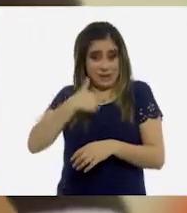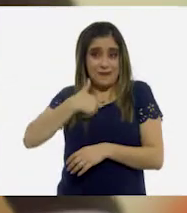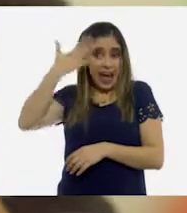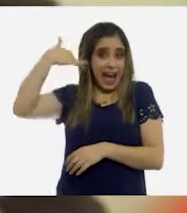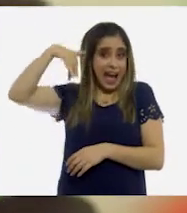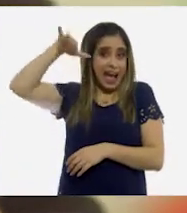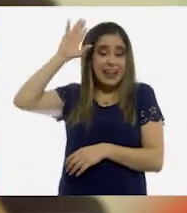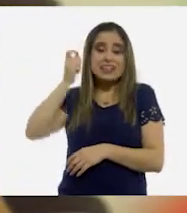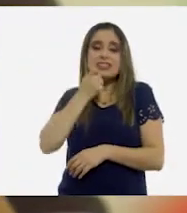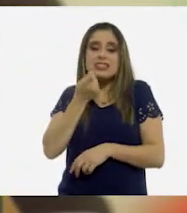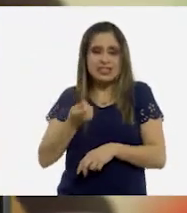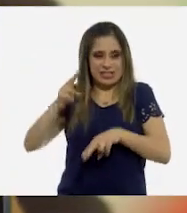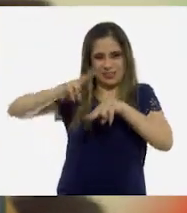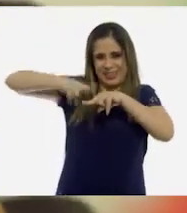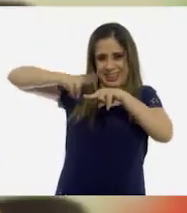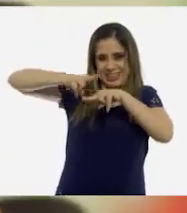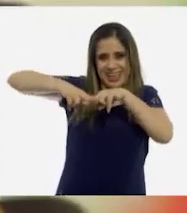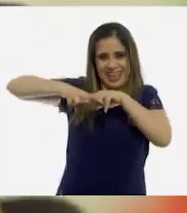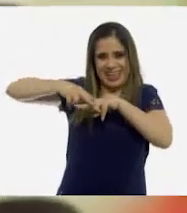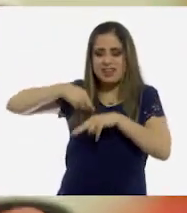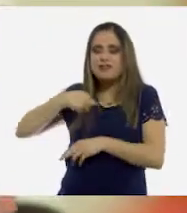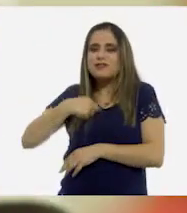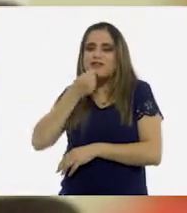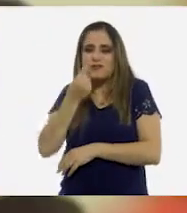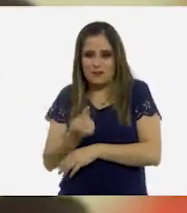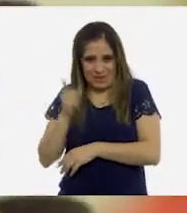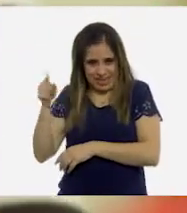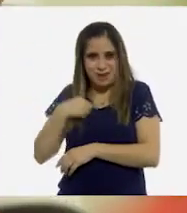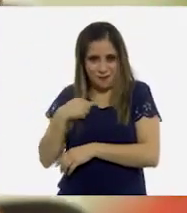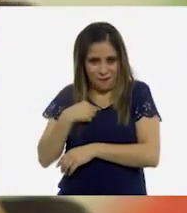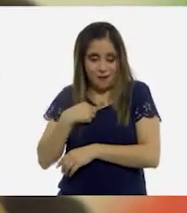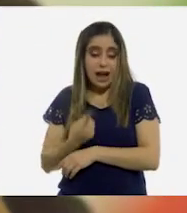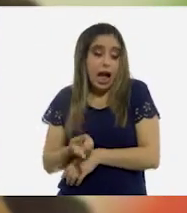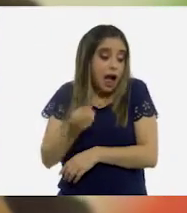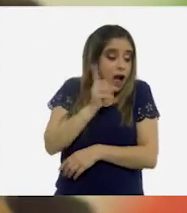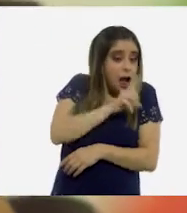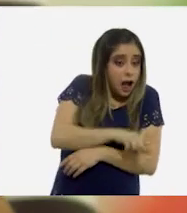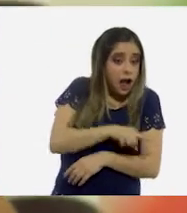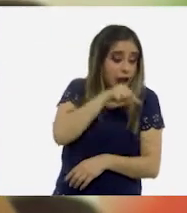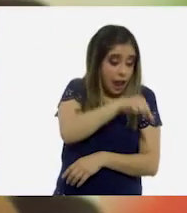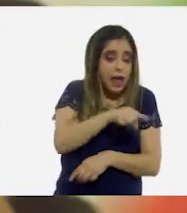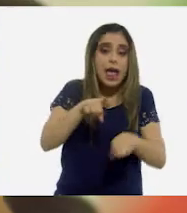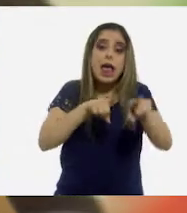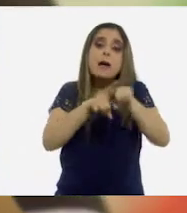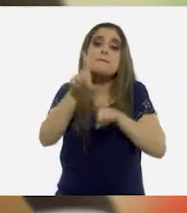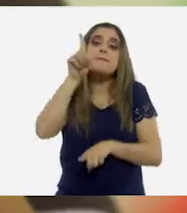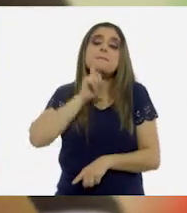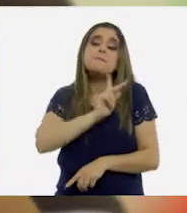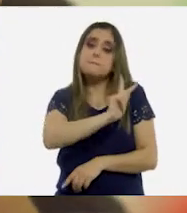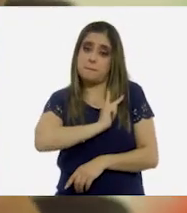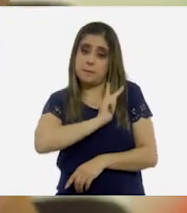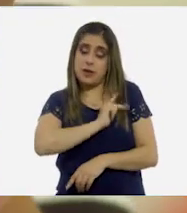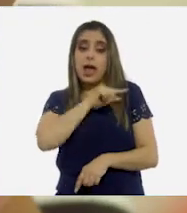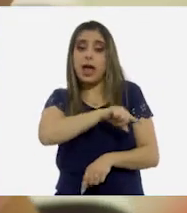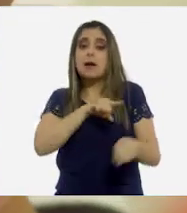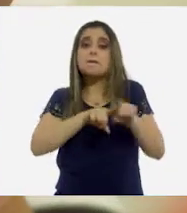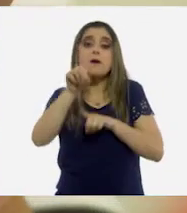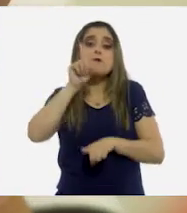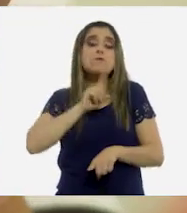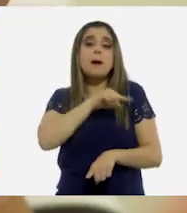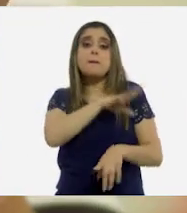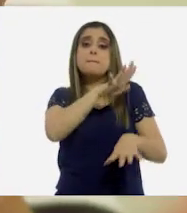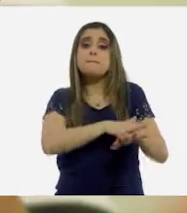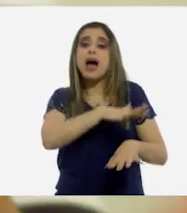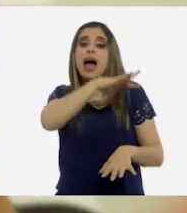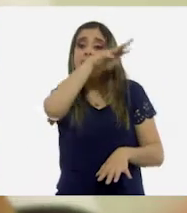chiquita. Soy esta que está en la andadera rosa. Y la de al lado es mi hermana. Mi hermana es un año mayor